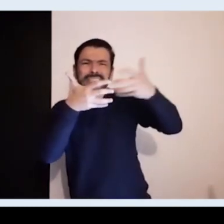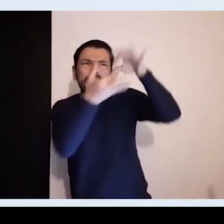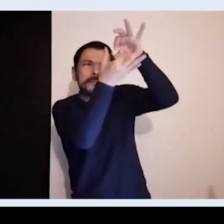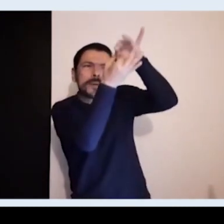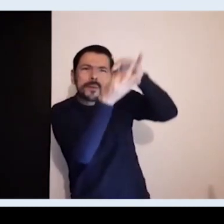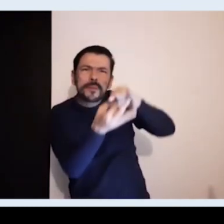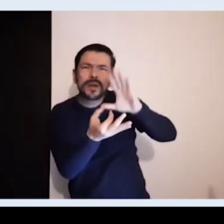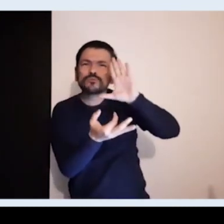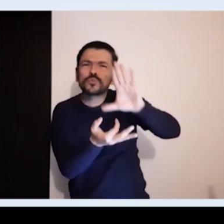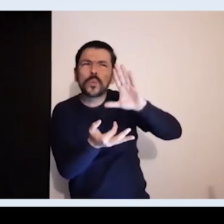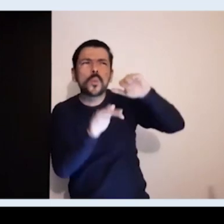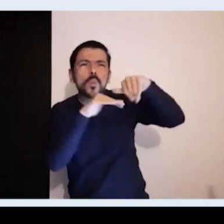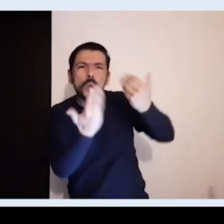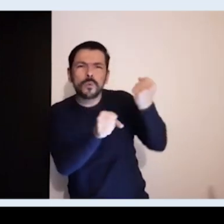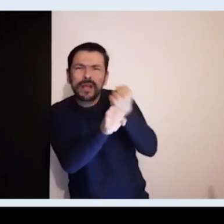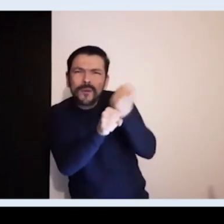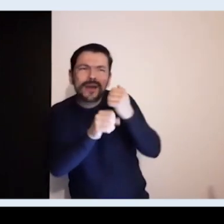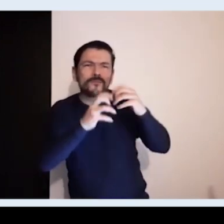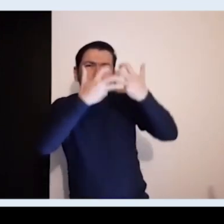cómo se articulan sus diferentes instancias.